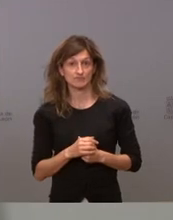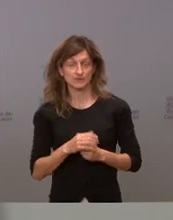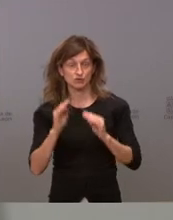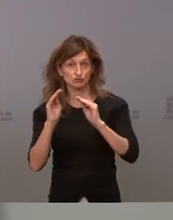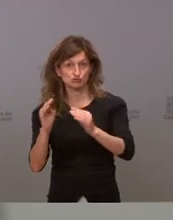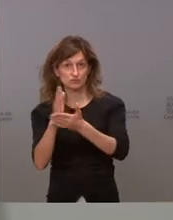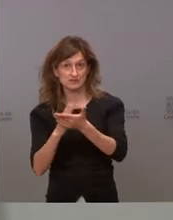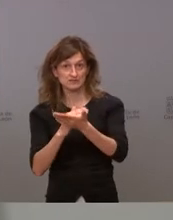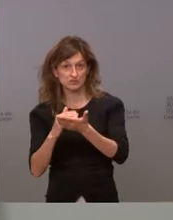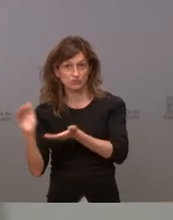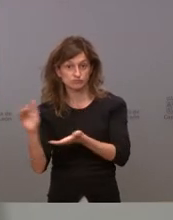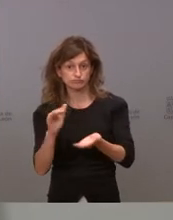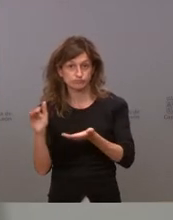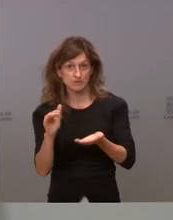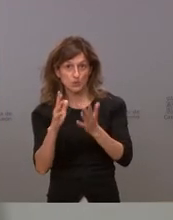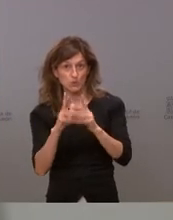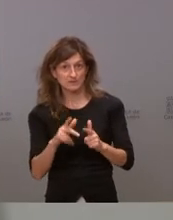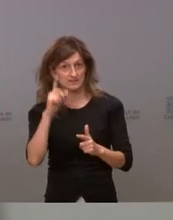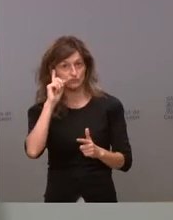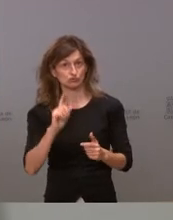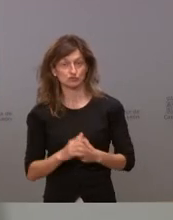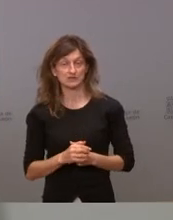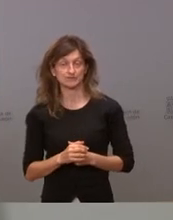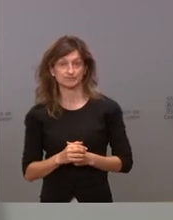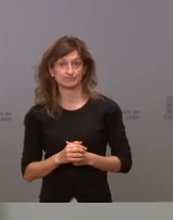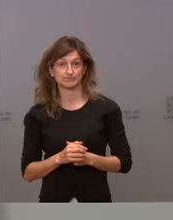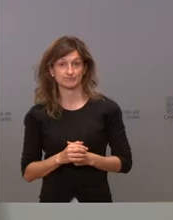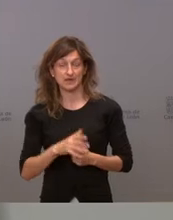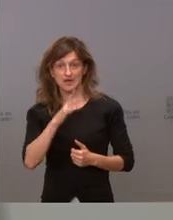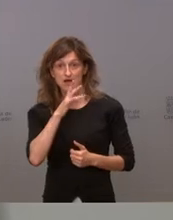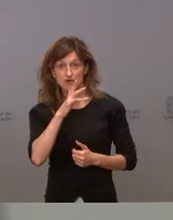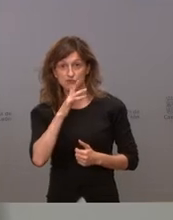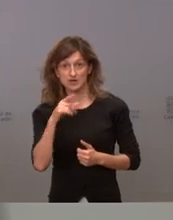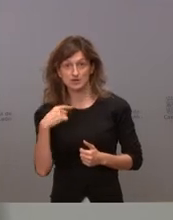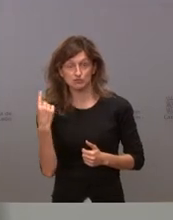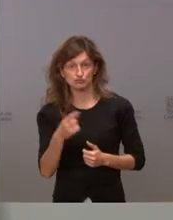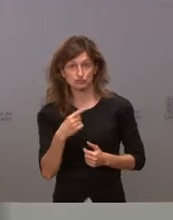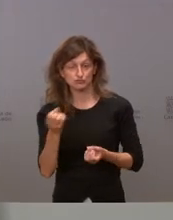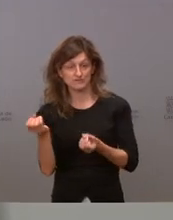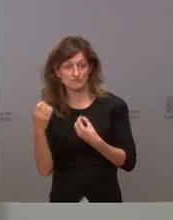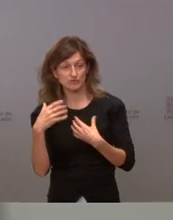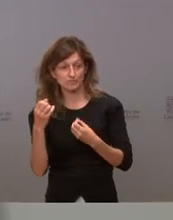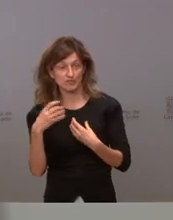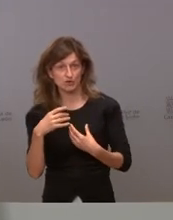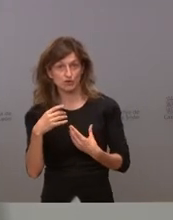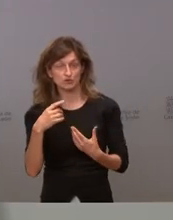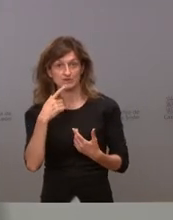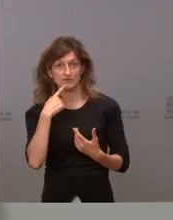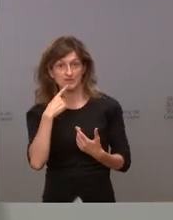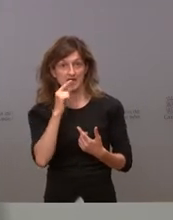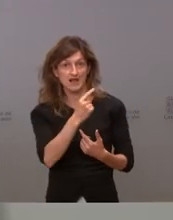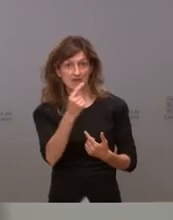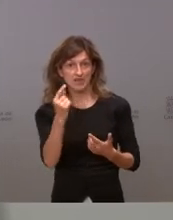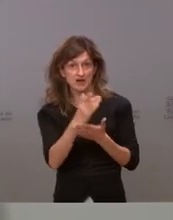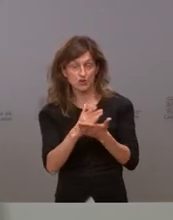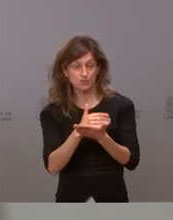ni qué les prometen porque nosotros ahora mismo la información sobre cómo va a llegar y qué va a llegar a cada comunidad